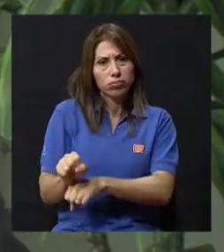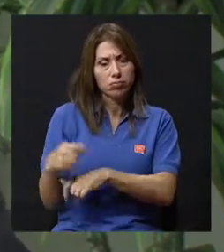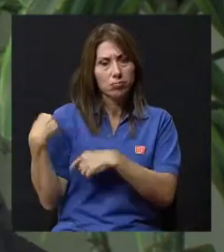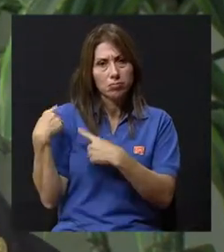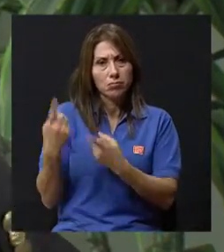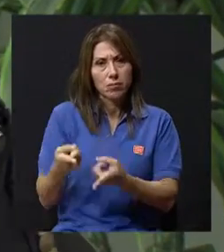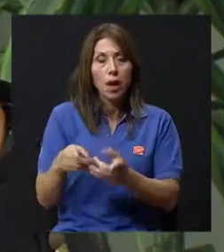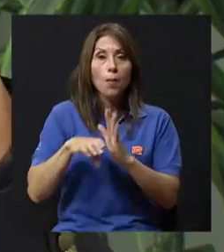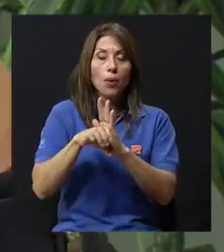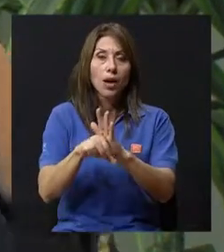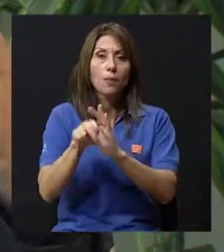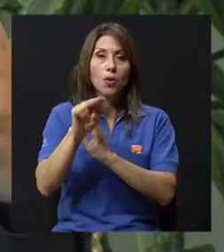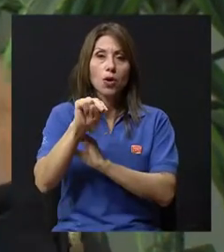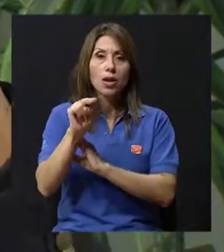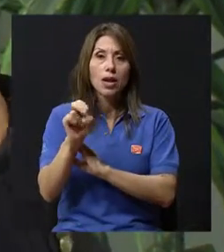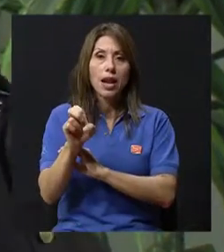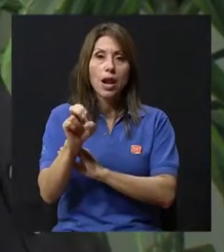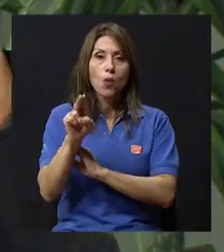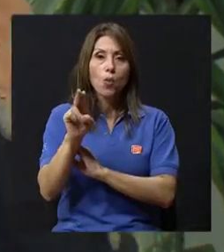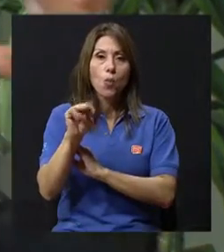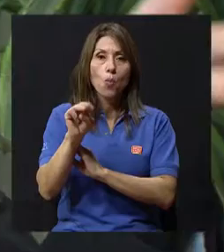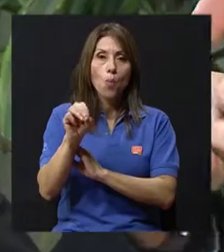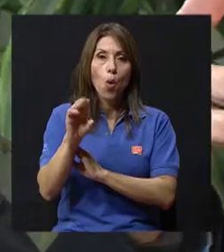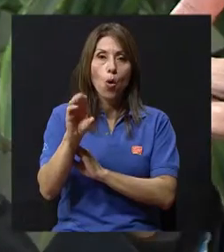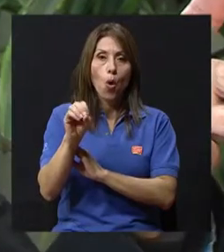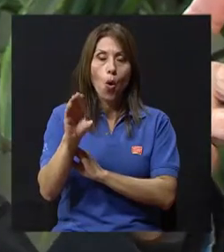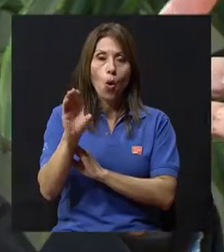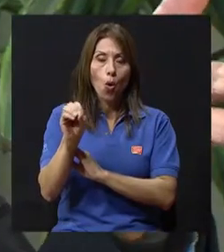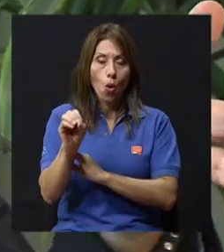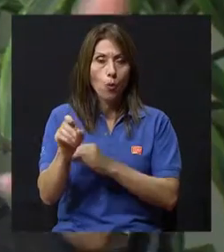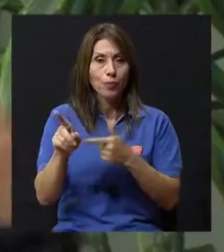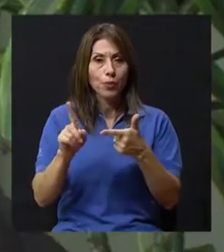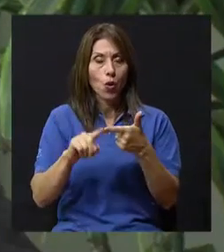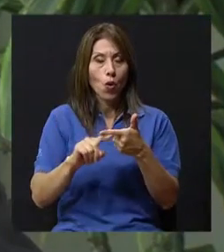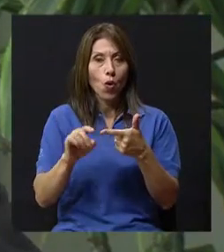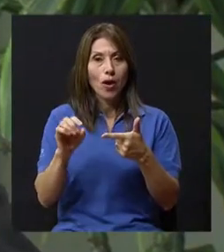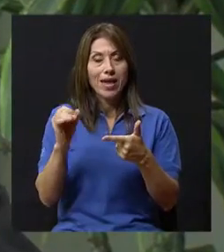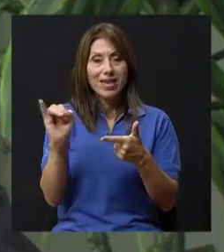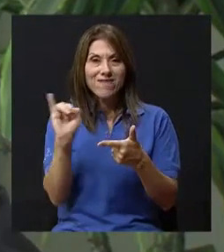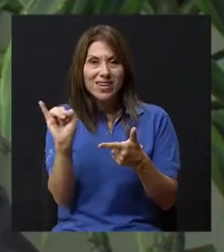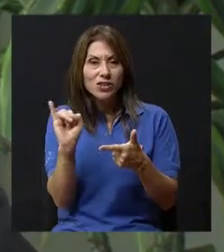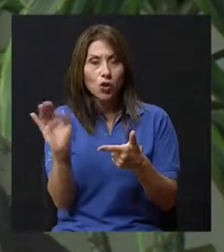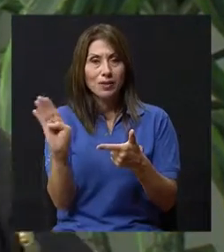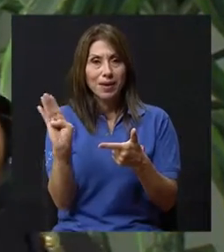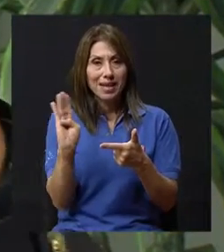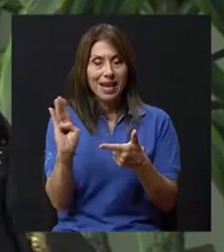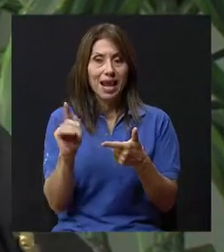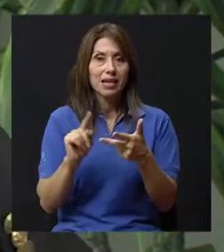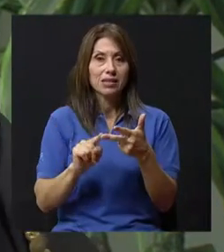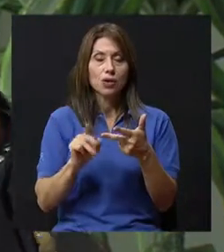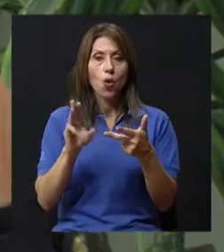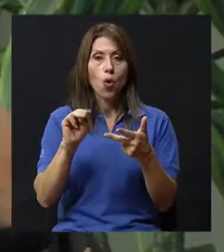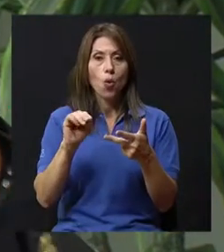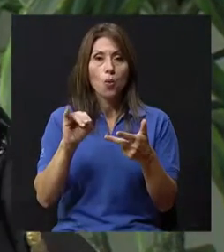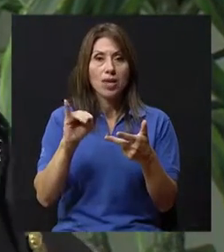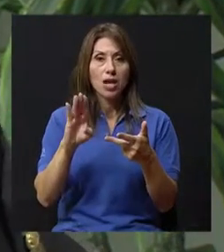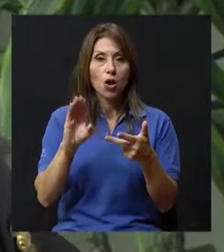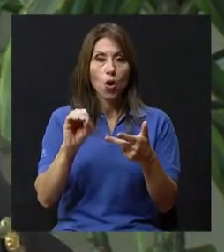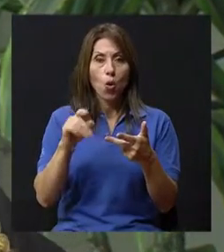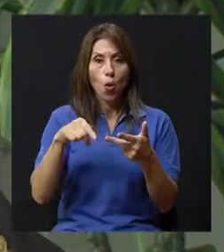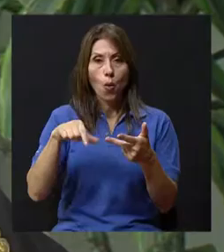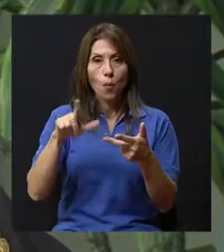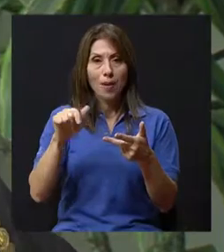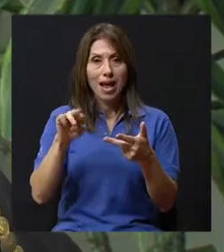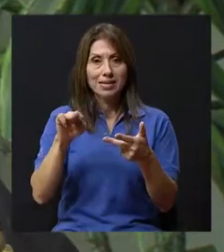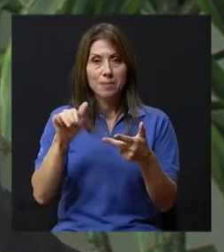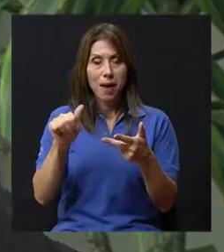neumococo, las infecciones bacterianas y otras infecciones como el micoplasma, etcétera,